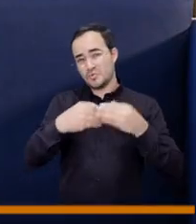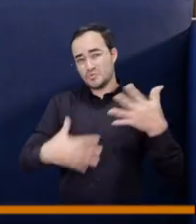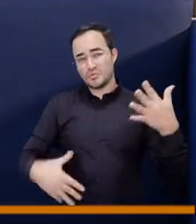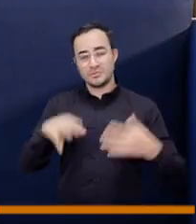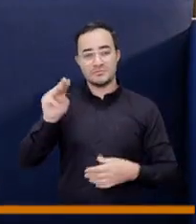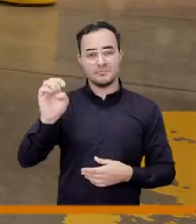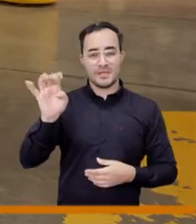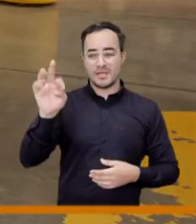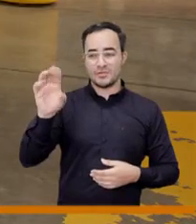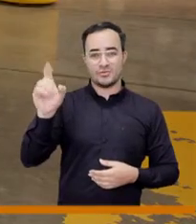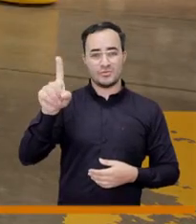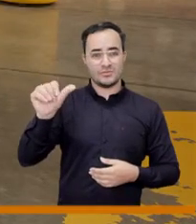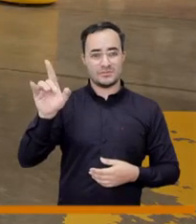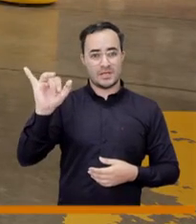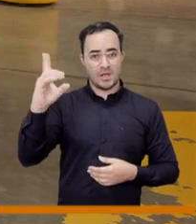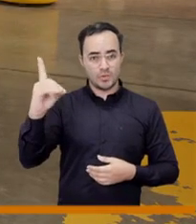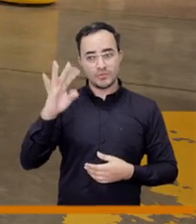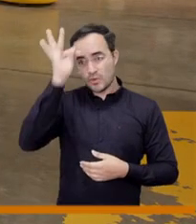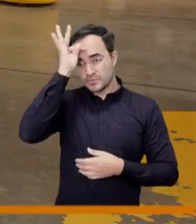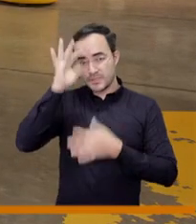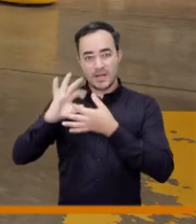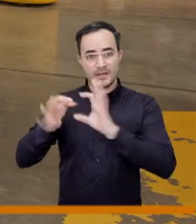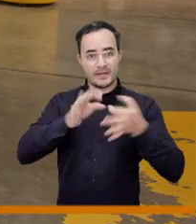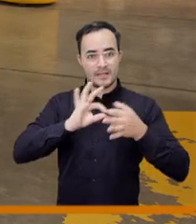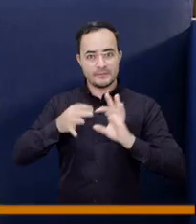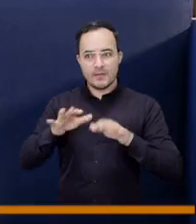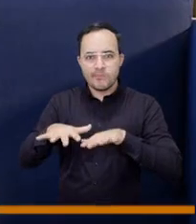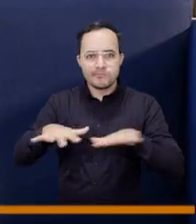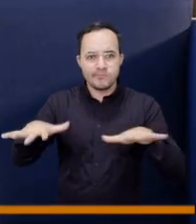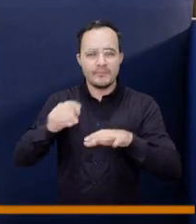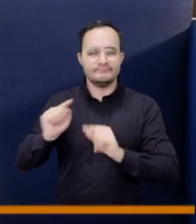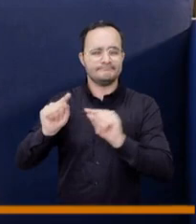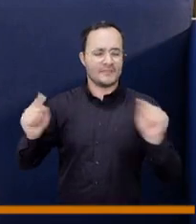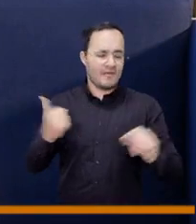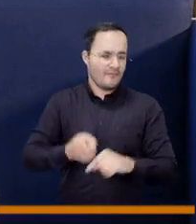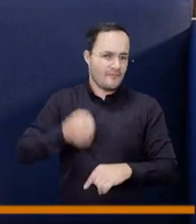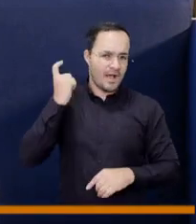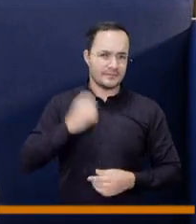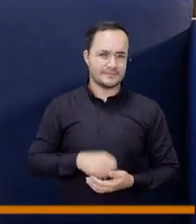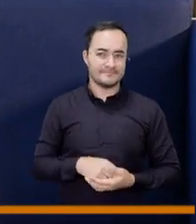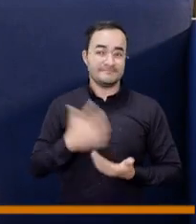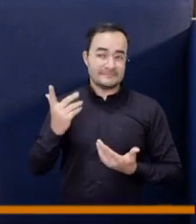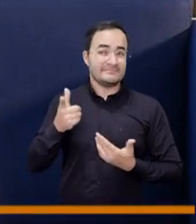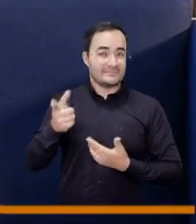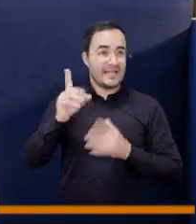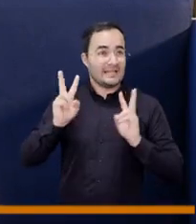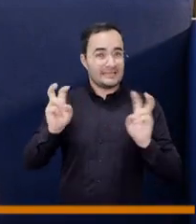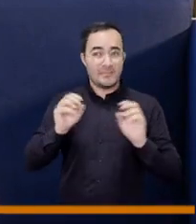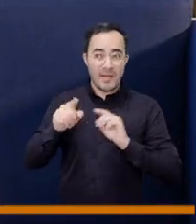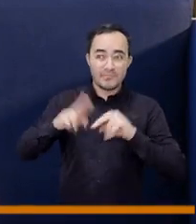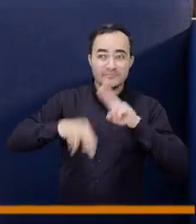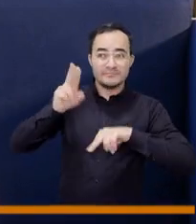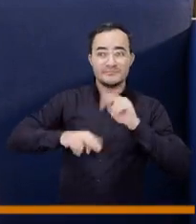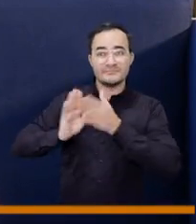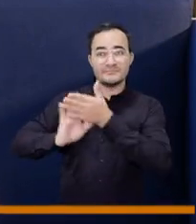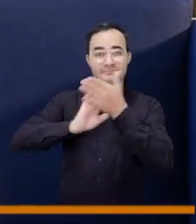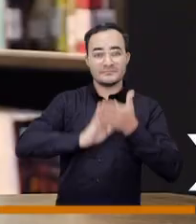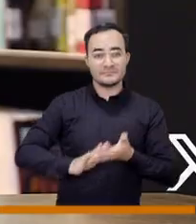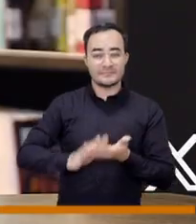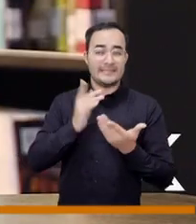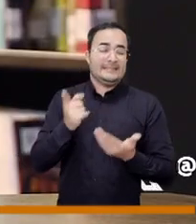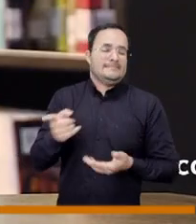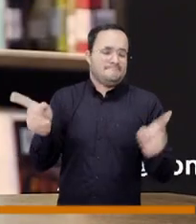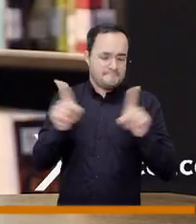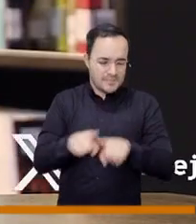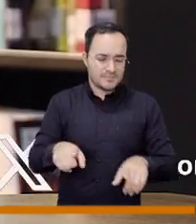a través de su red de hospitales pero que la que la infraestructura pública que a pesar de que es un tema de infraestructura así es mantenida con